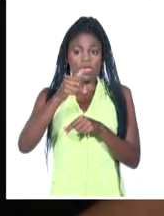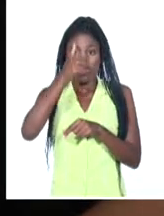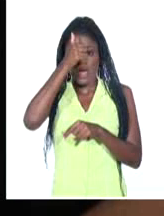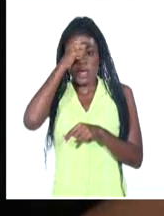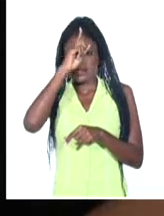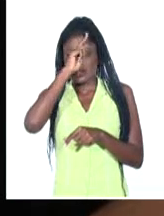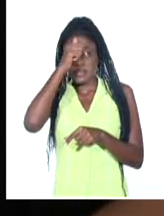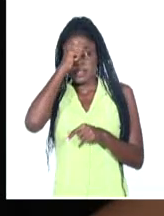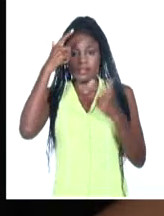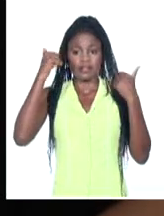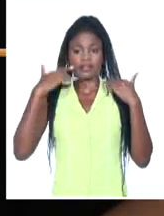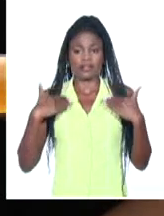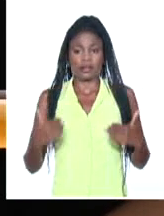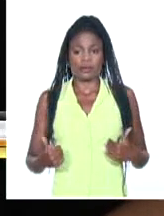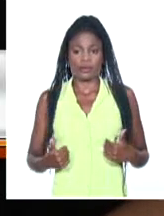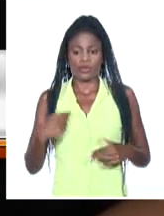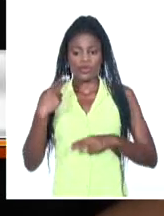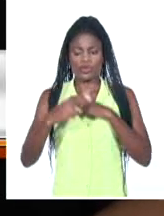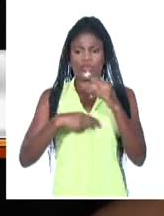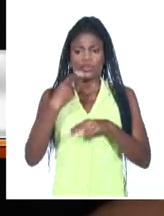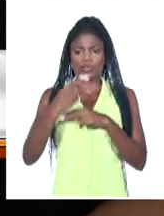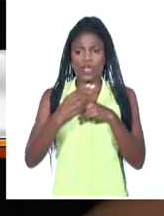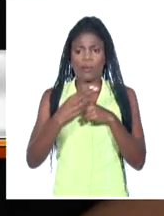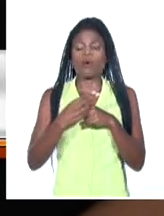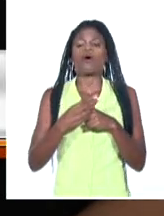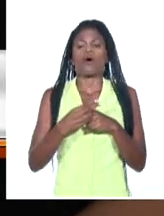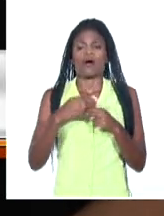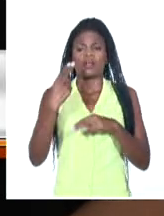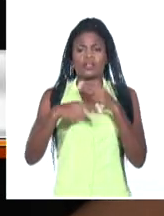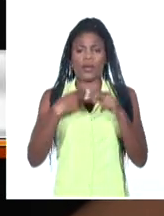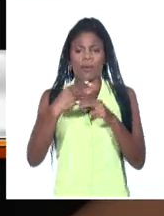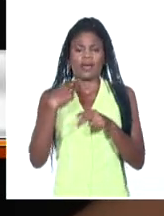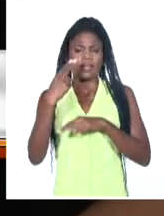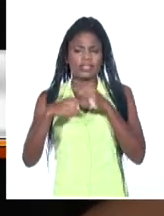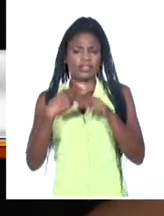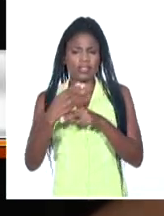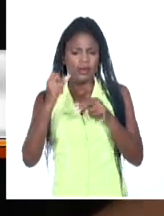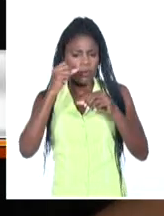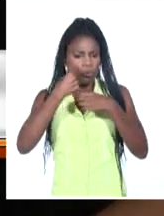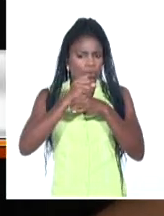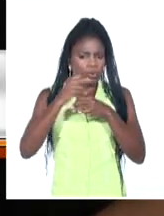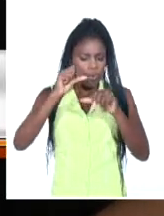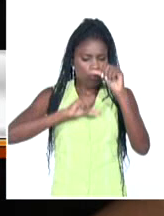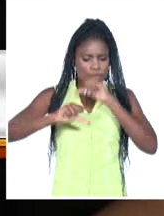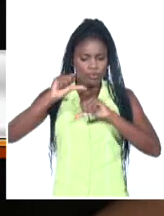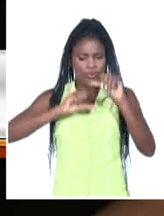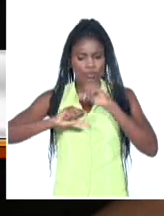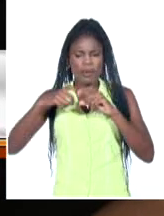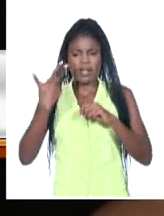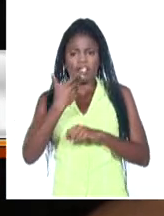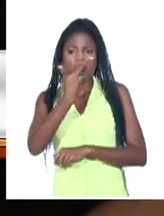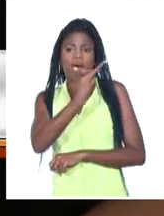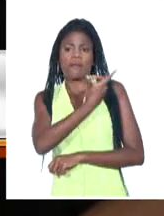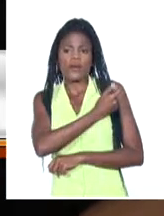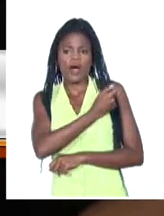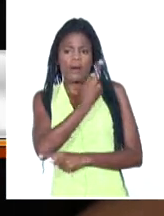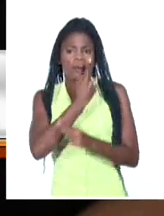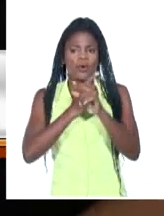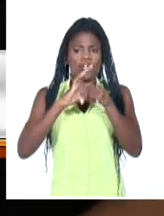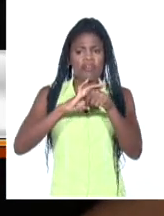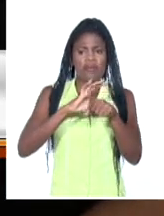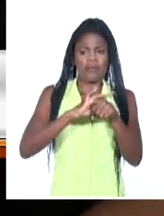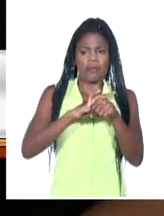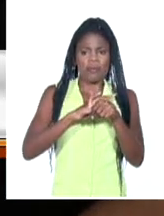generamos un producto que fue el medio transportador para virus. Ese medio transportador para virus nos ayudó a tener una